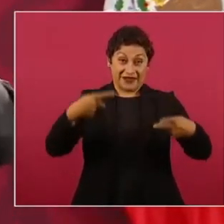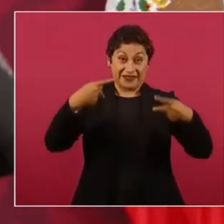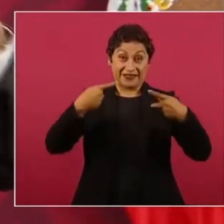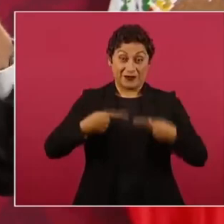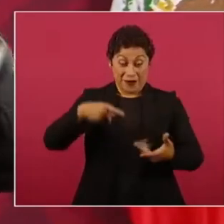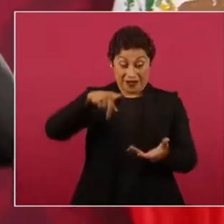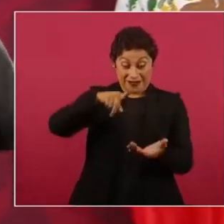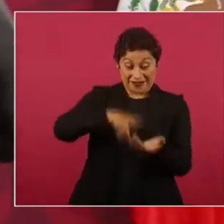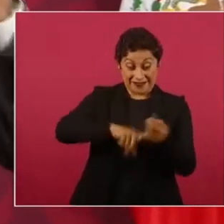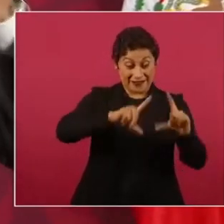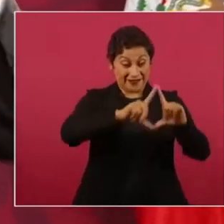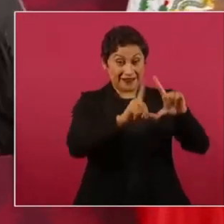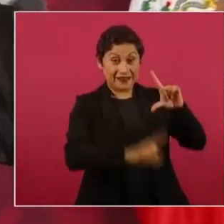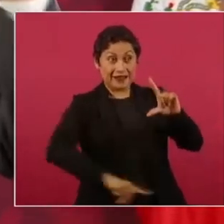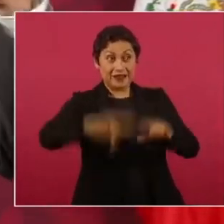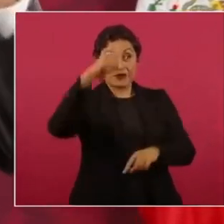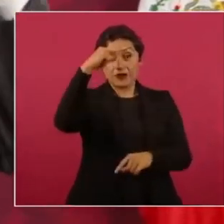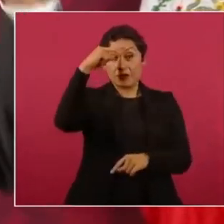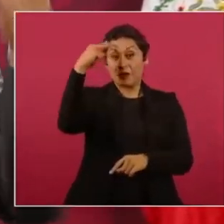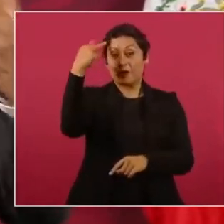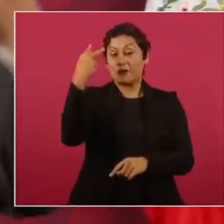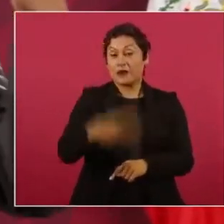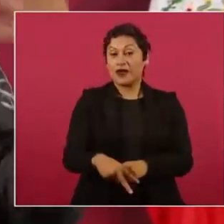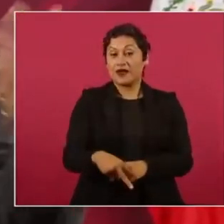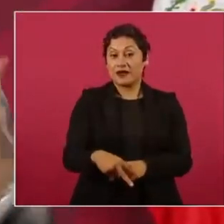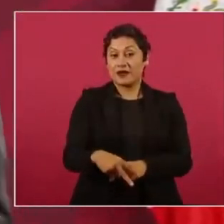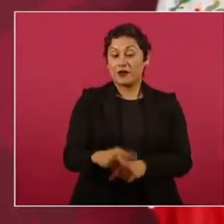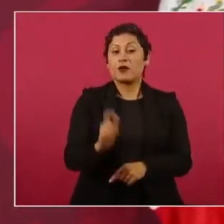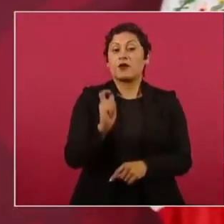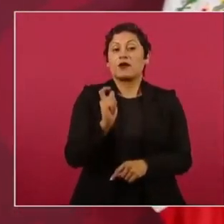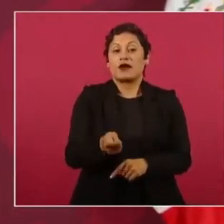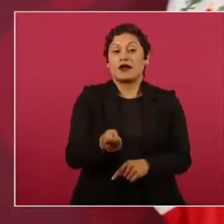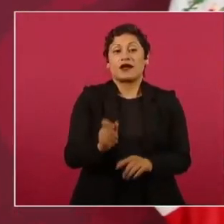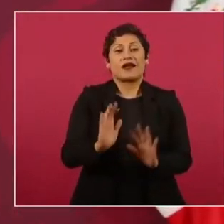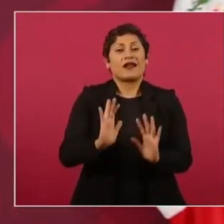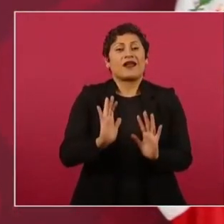muy avanzada,